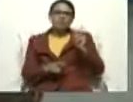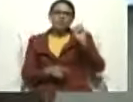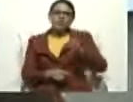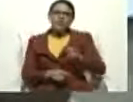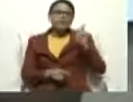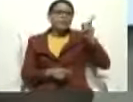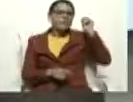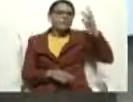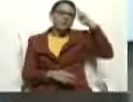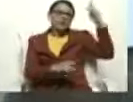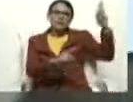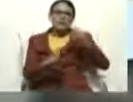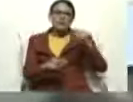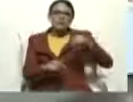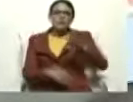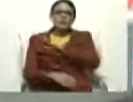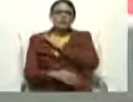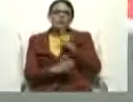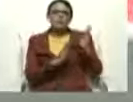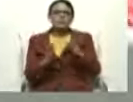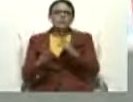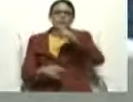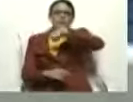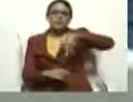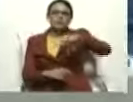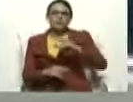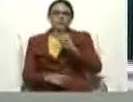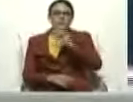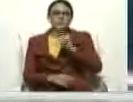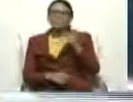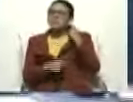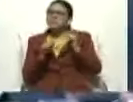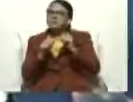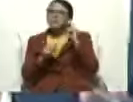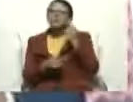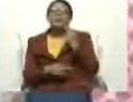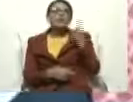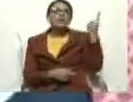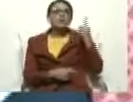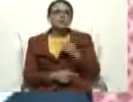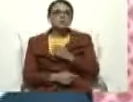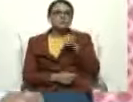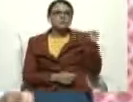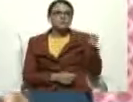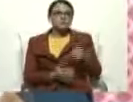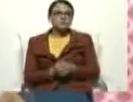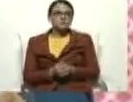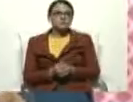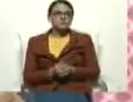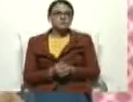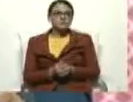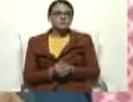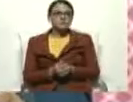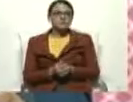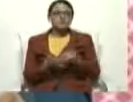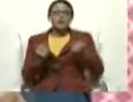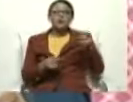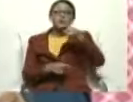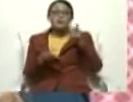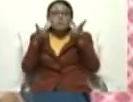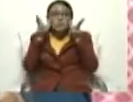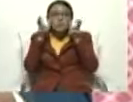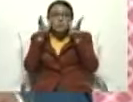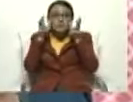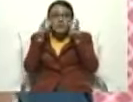personalidades. Vamos a seguir escuchando lo que está diciendo el presidente del CNE. ...simulacro electoral para que todos estemos pendientes este